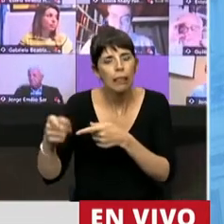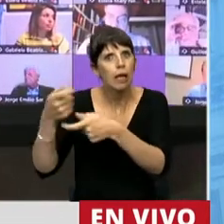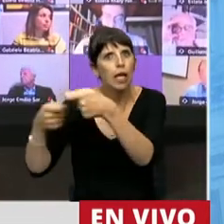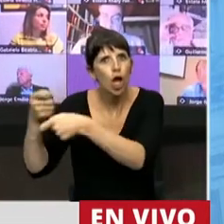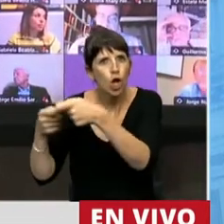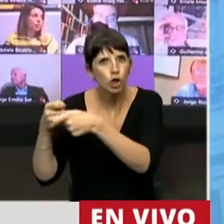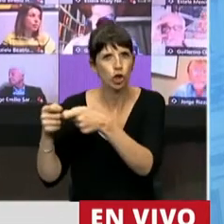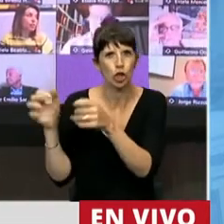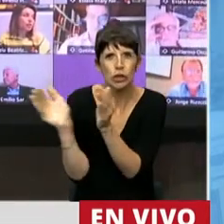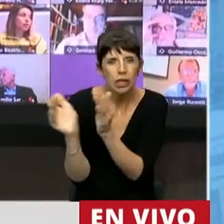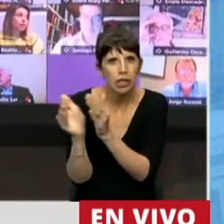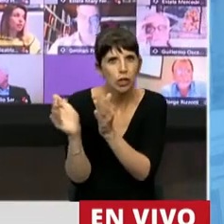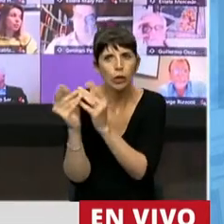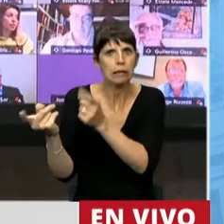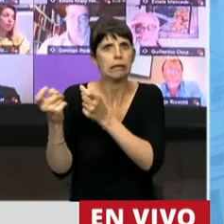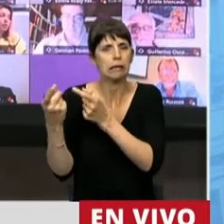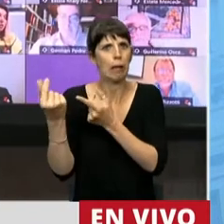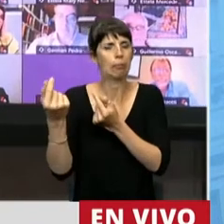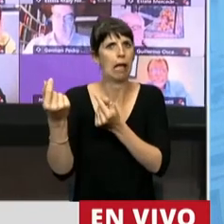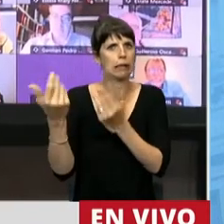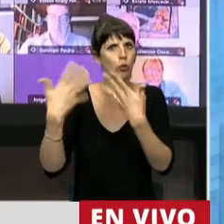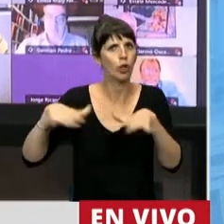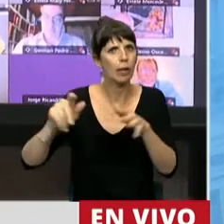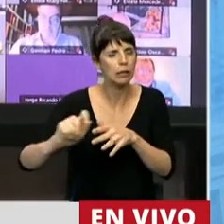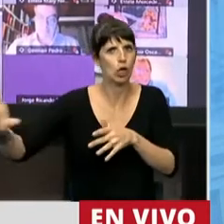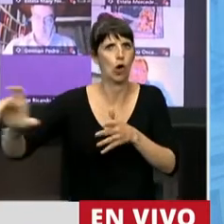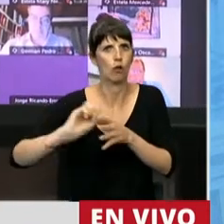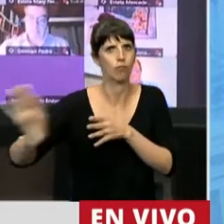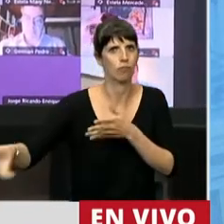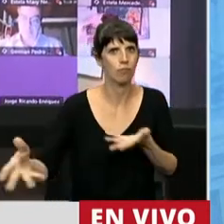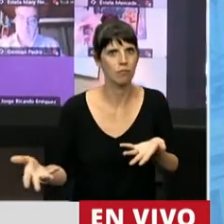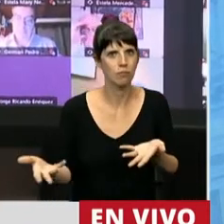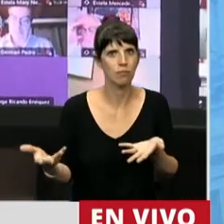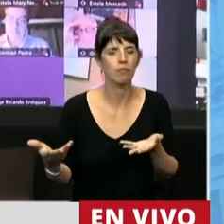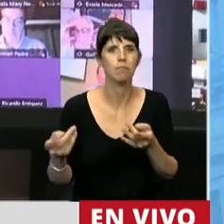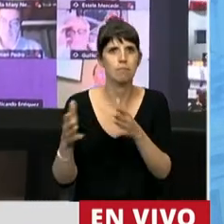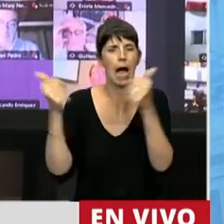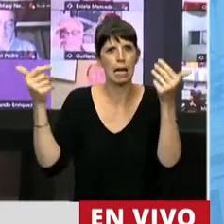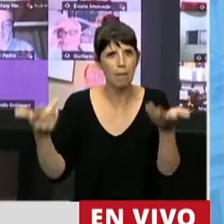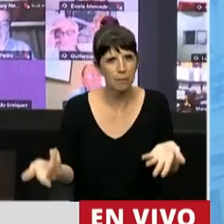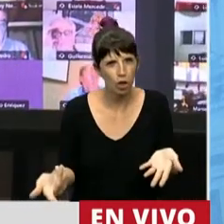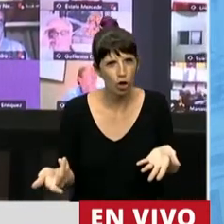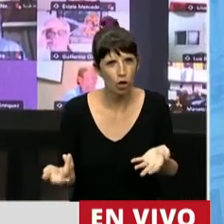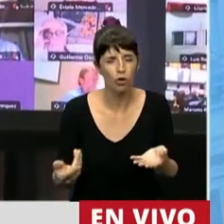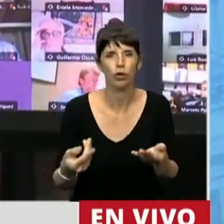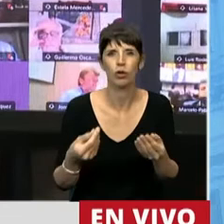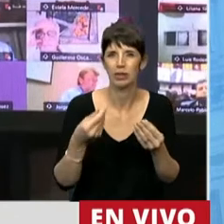en esta espera para que se le acrediten las compras hechas con tarjetas de débito.